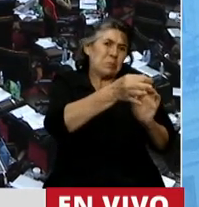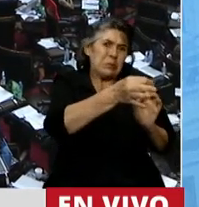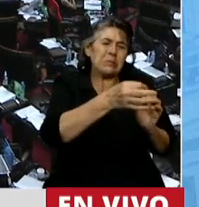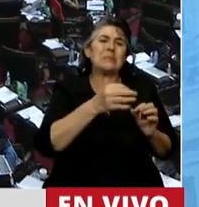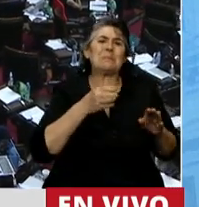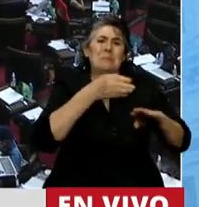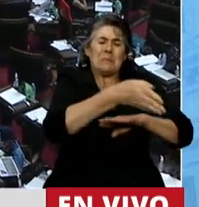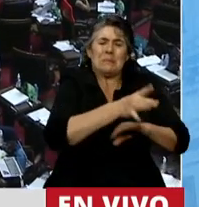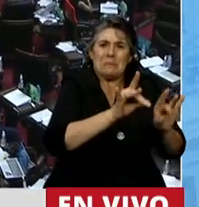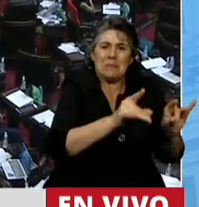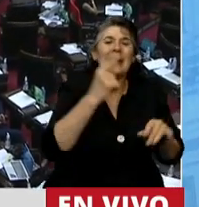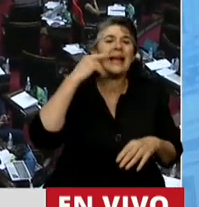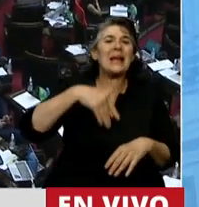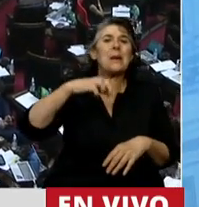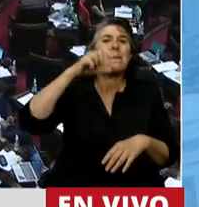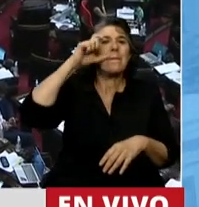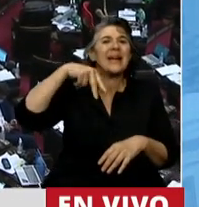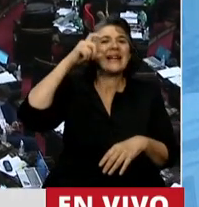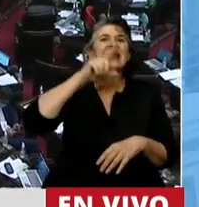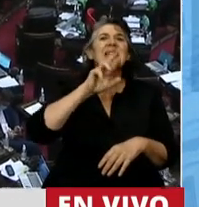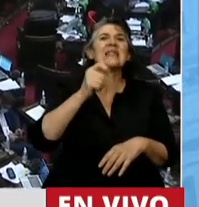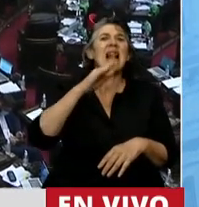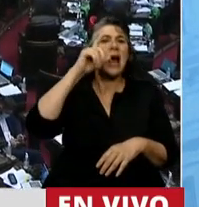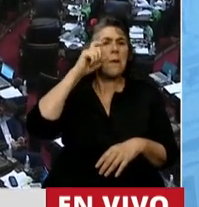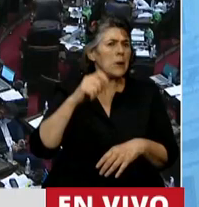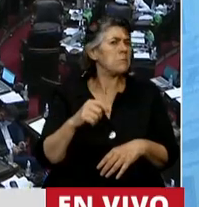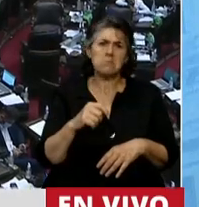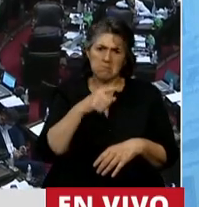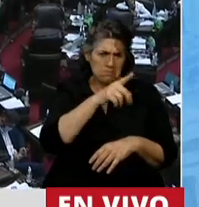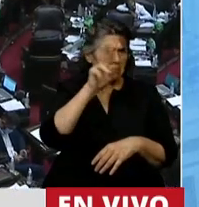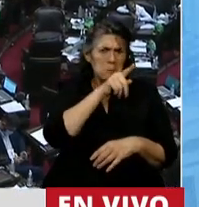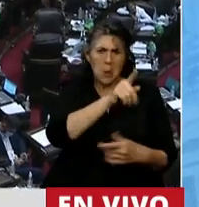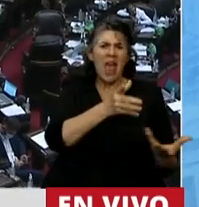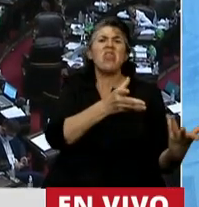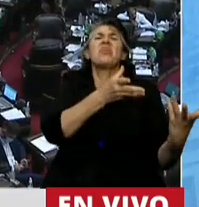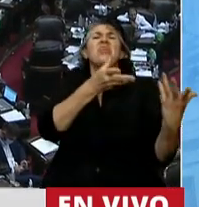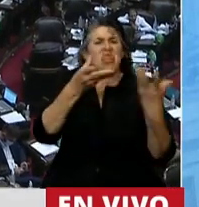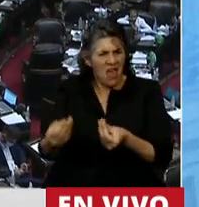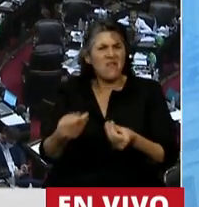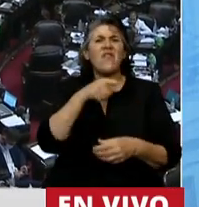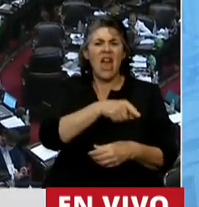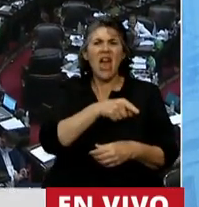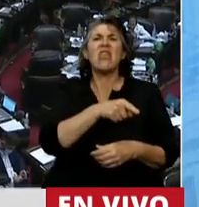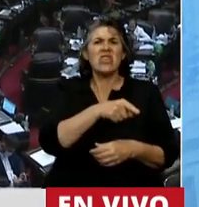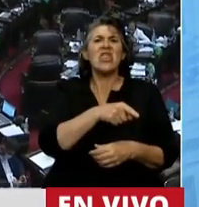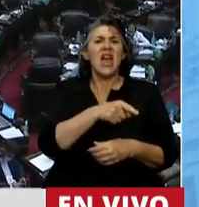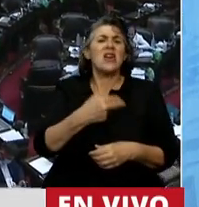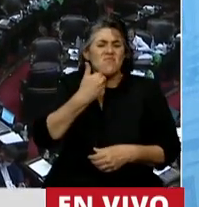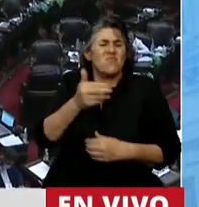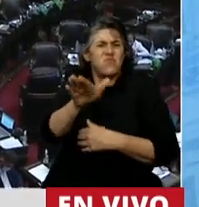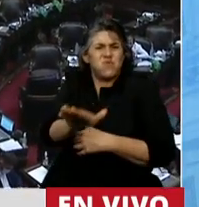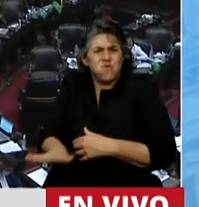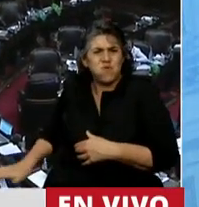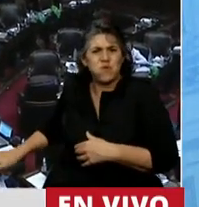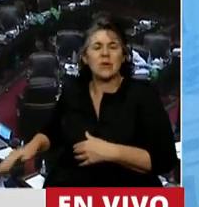las mujeres defienden la vida. Y es tan así que si escuchamos